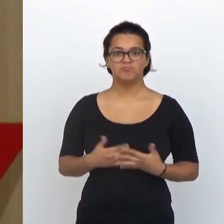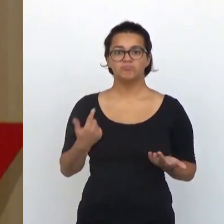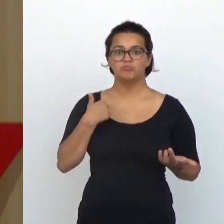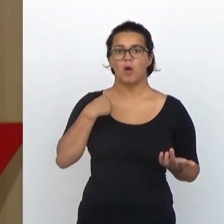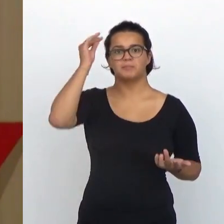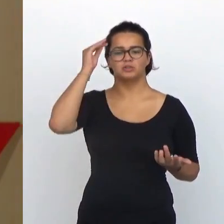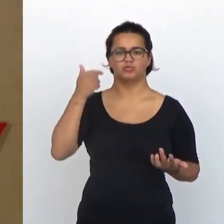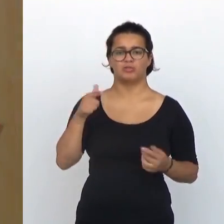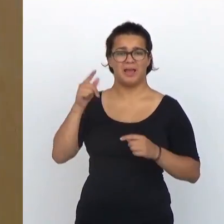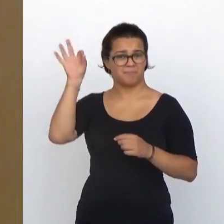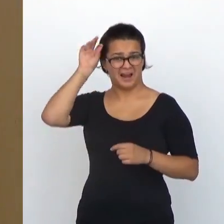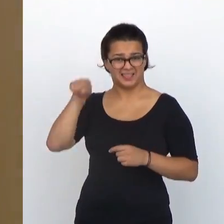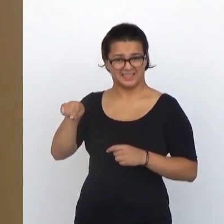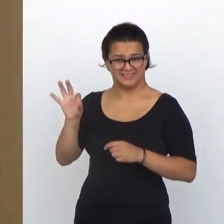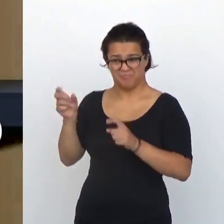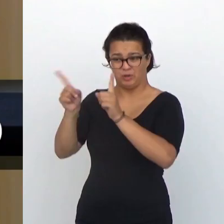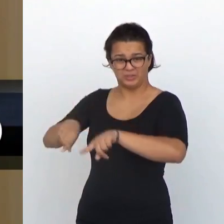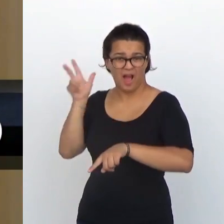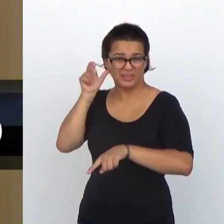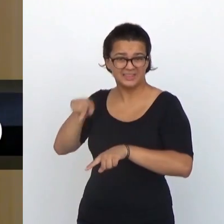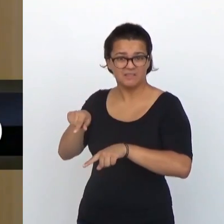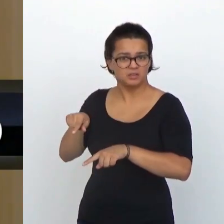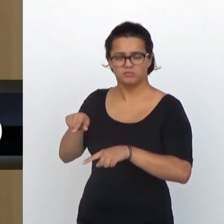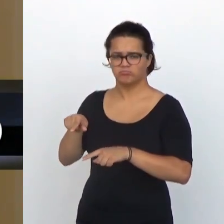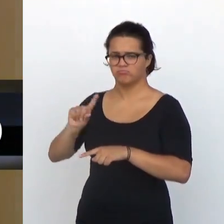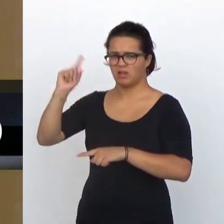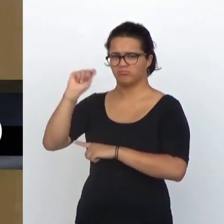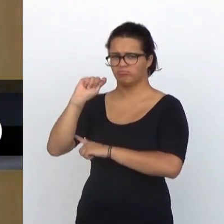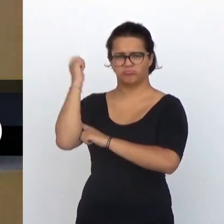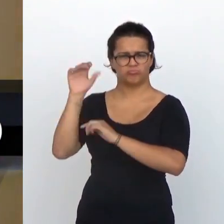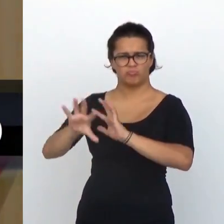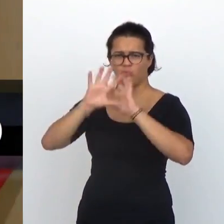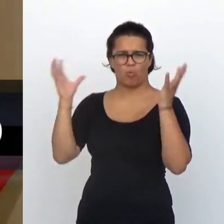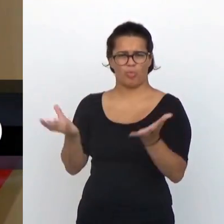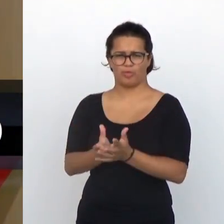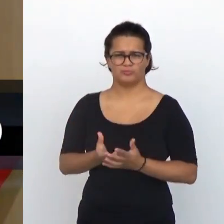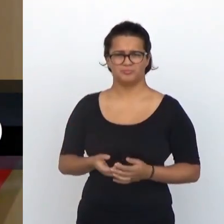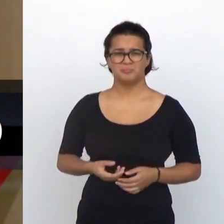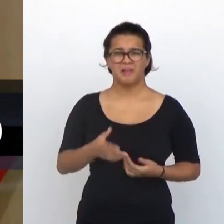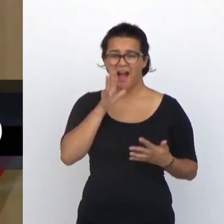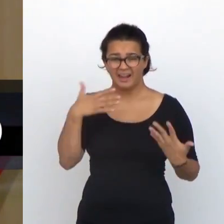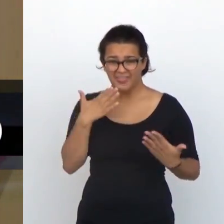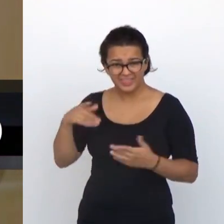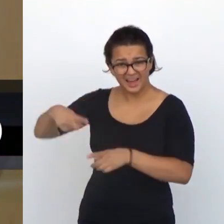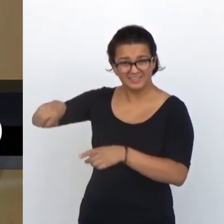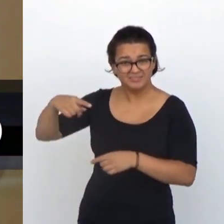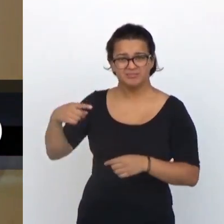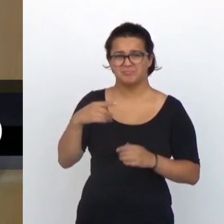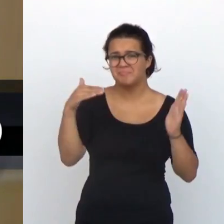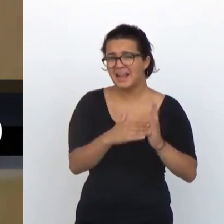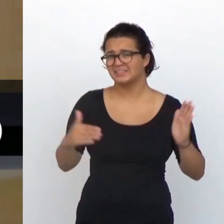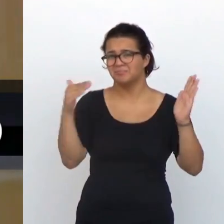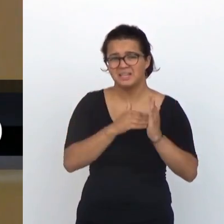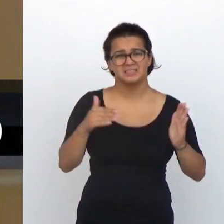que los implantes auditivos constituyen las prótesis más exitosas del mundo pues gracias a ellos cientos de miles de